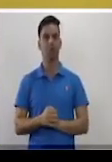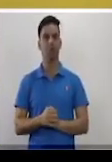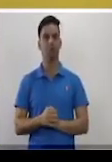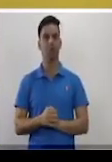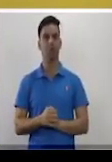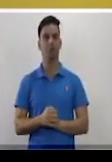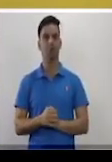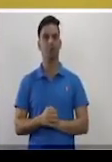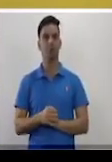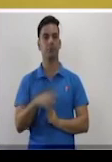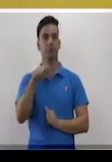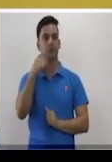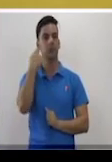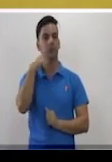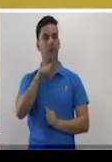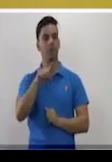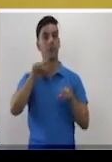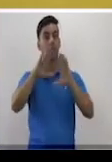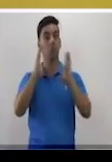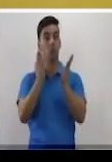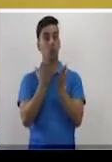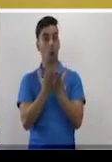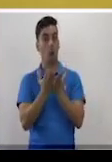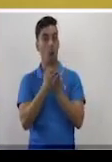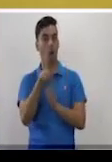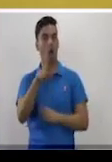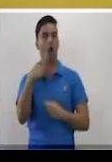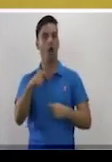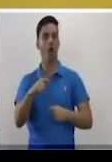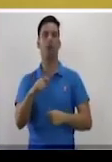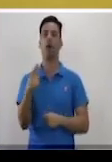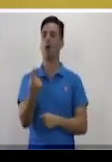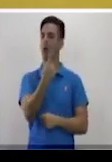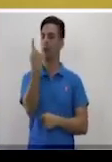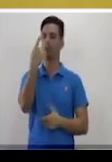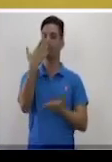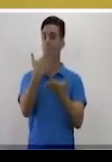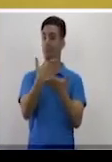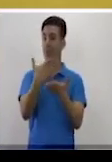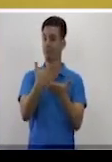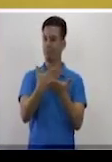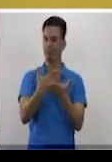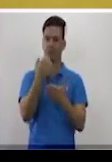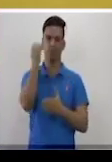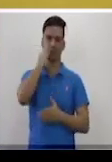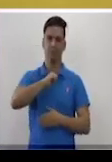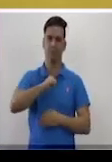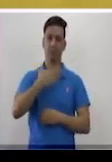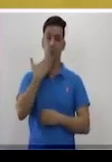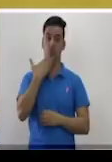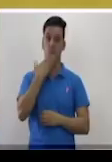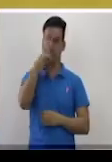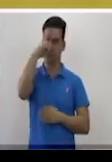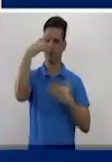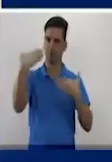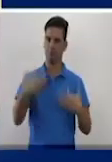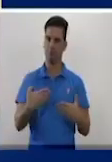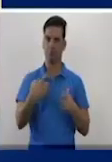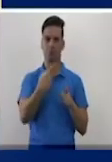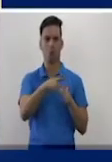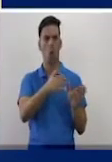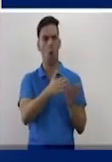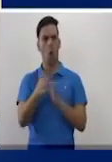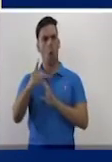estar todos dispuestos a estudiar, pero con muy buena salud. Otro tema puede ser,